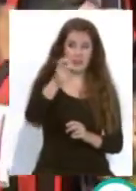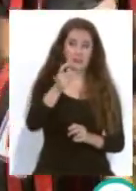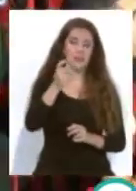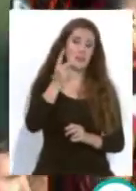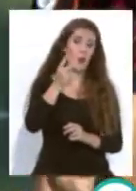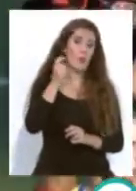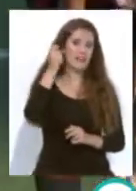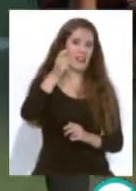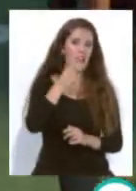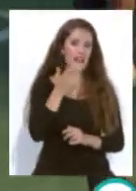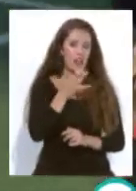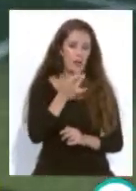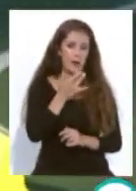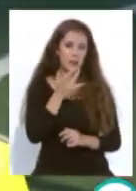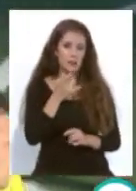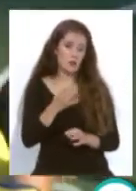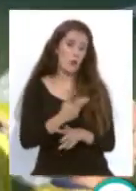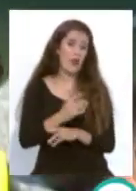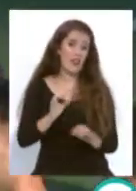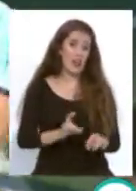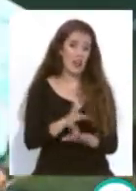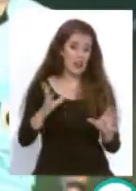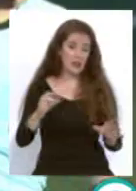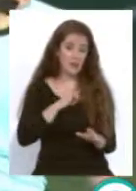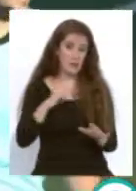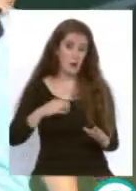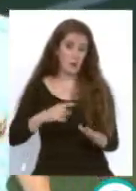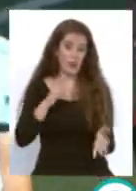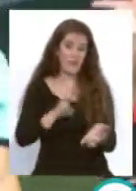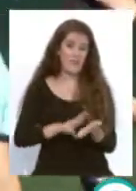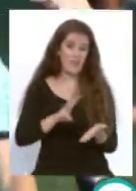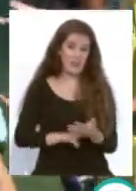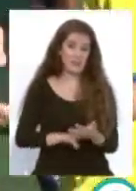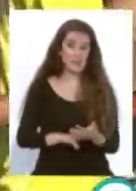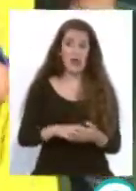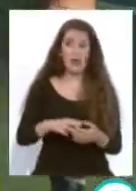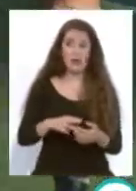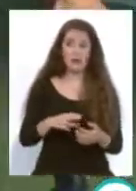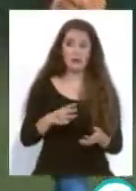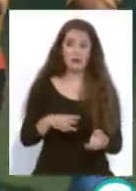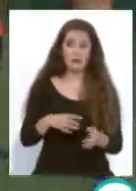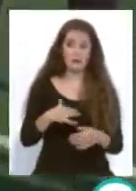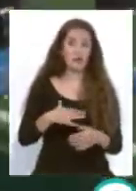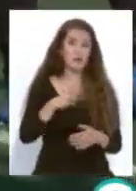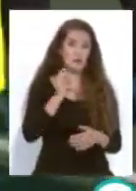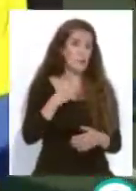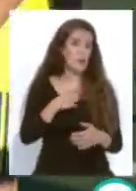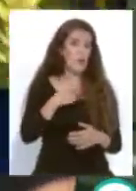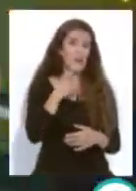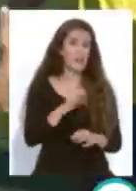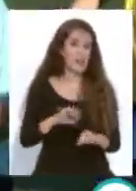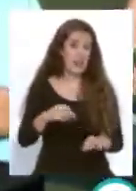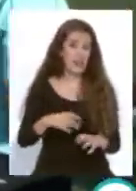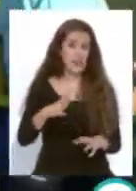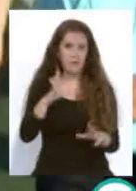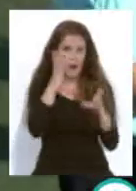tarjeta amarilla una jugada clara si el propio defensa bueno no puede decir nada se lleva